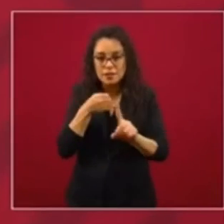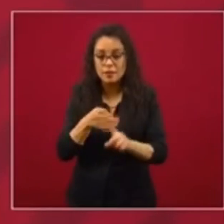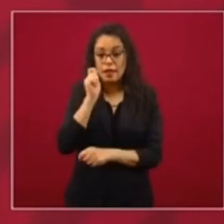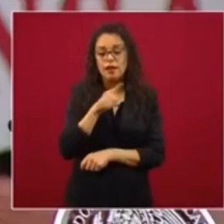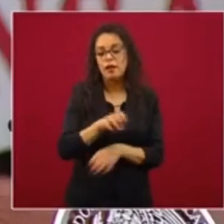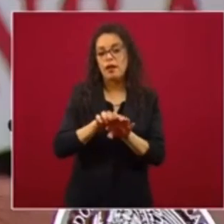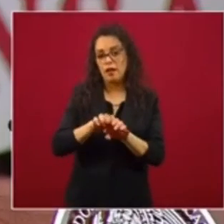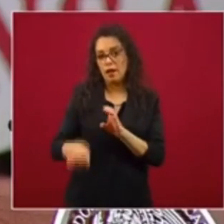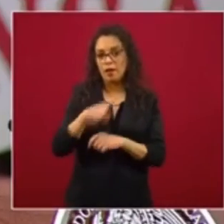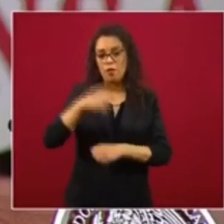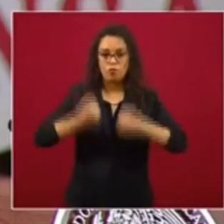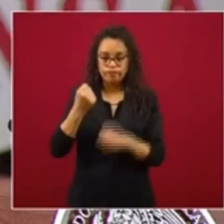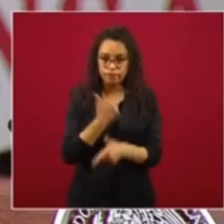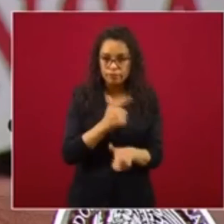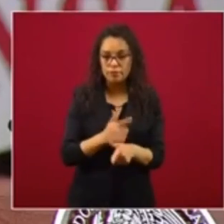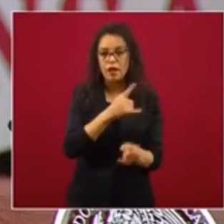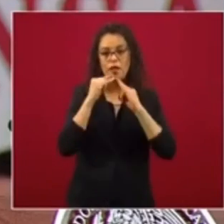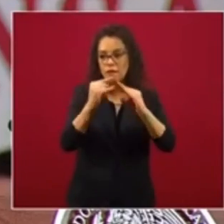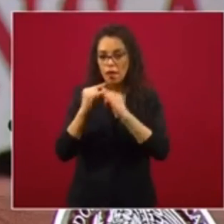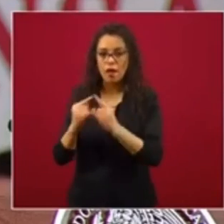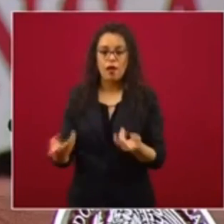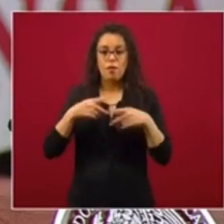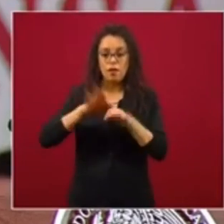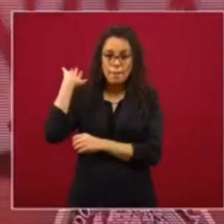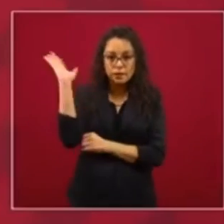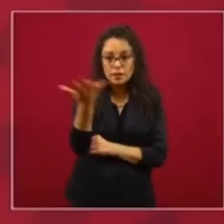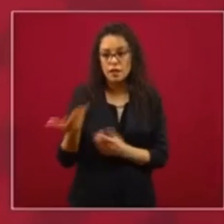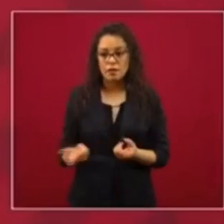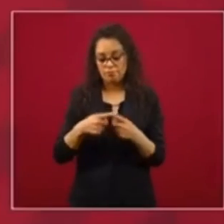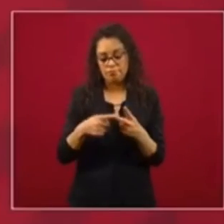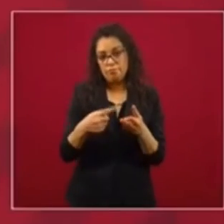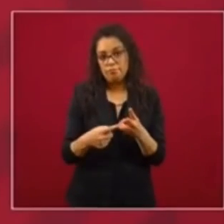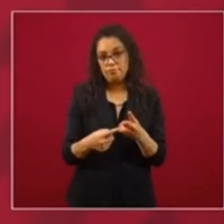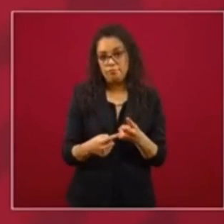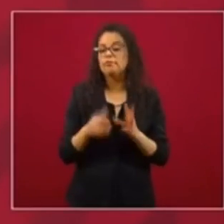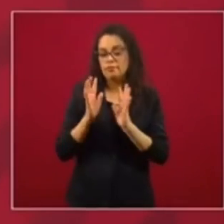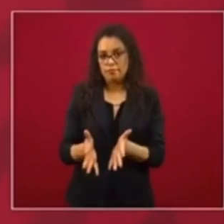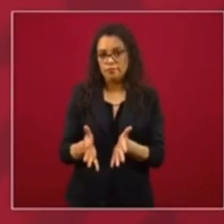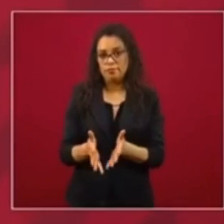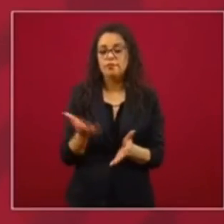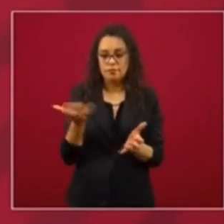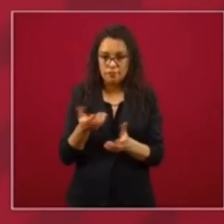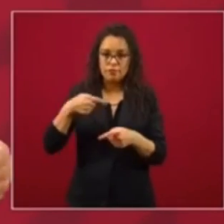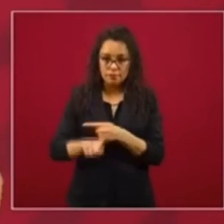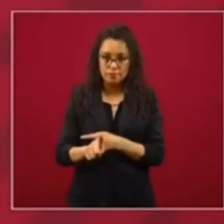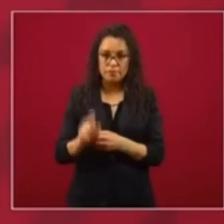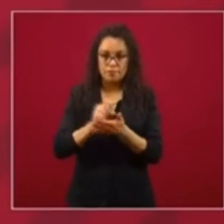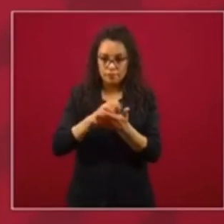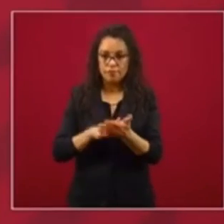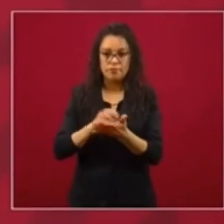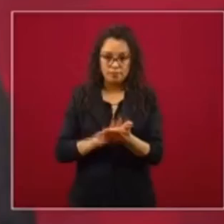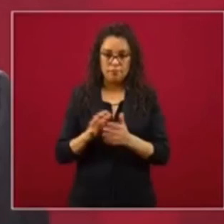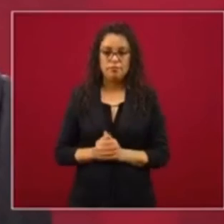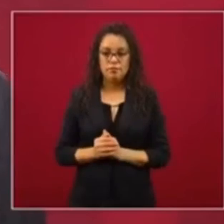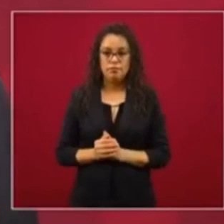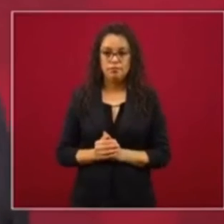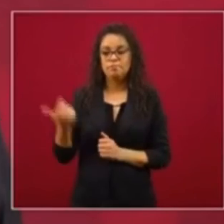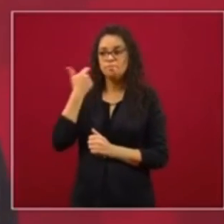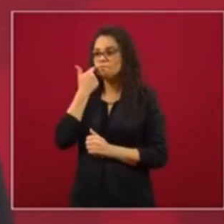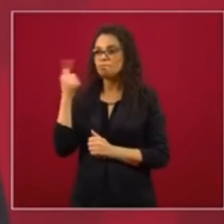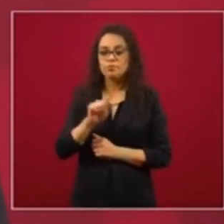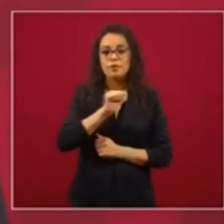taxis, teanguistas, meseros. Ya se está haciendo. No queremos hacerlo corporativo.